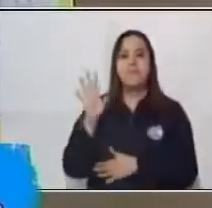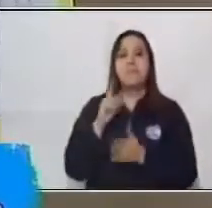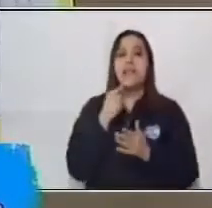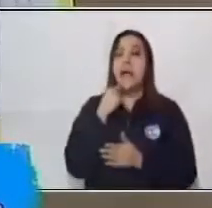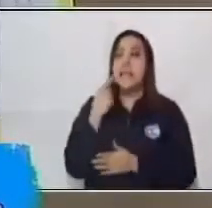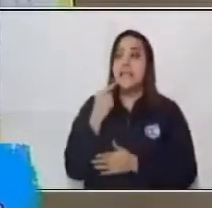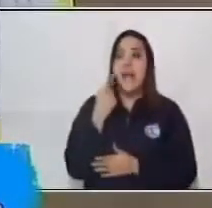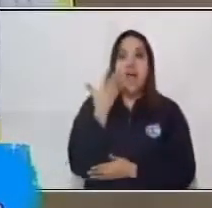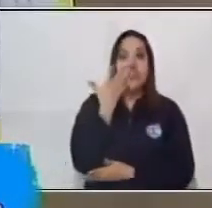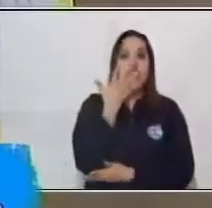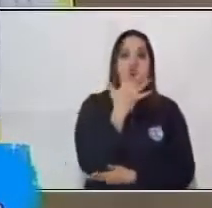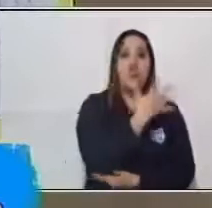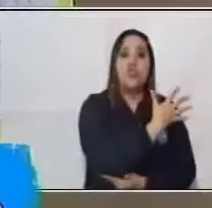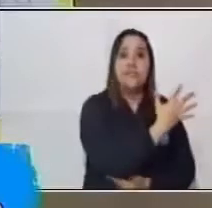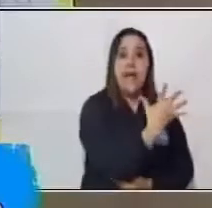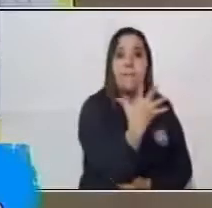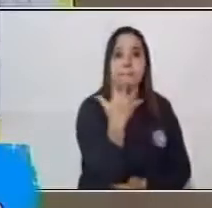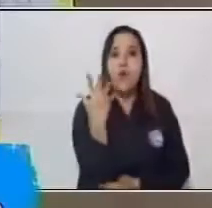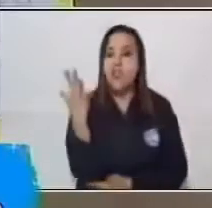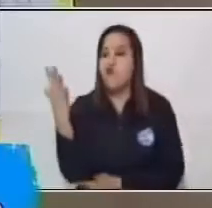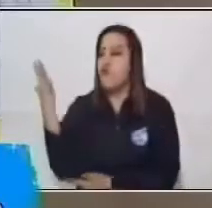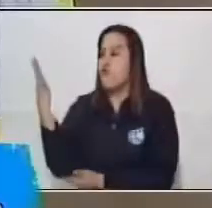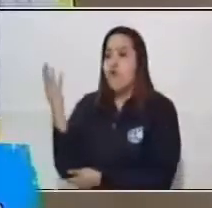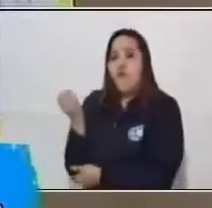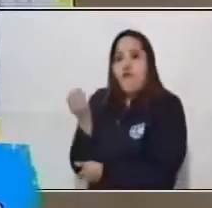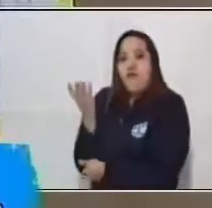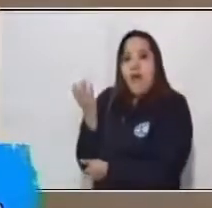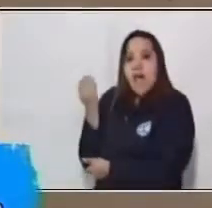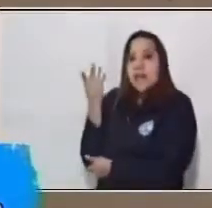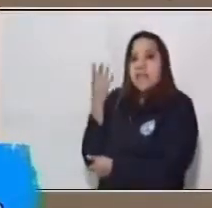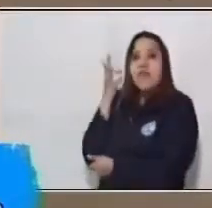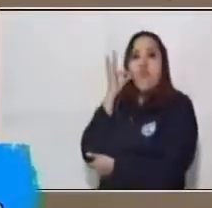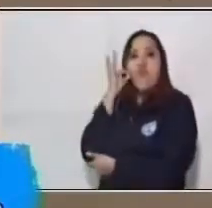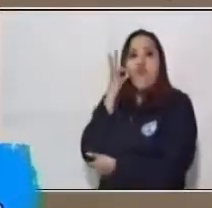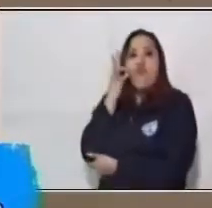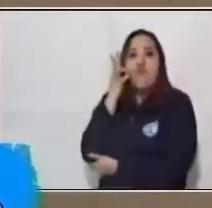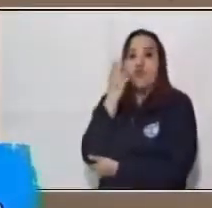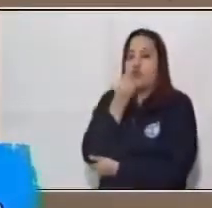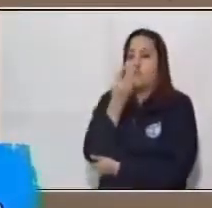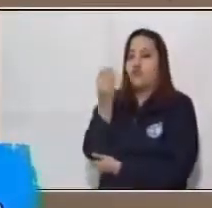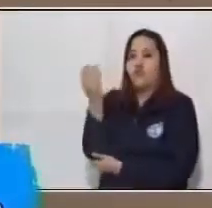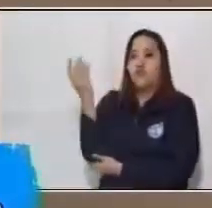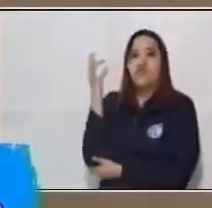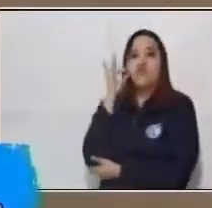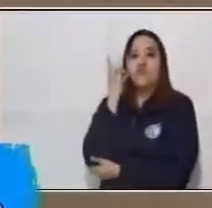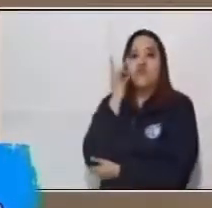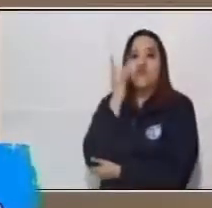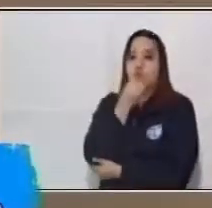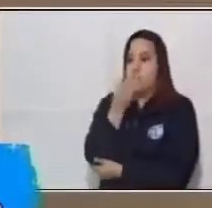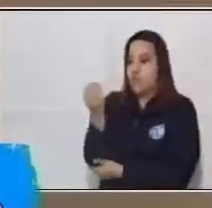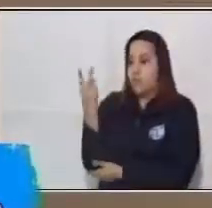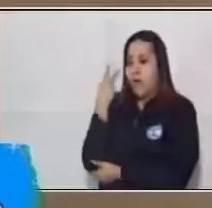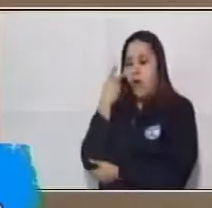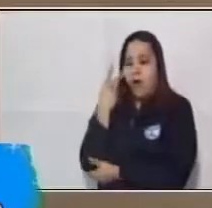árboles verdes y llenos de fruta y las hierbas todas floridas y muy altas,